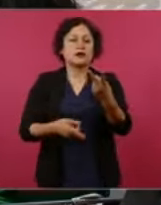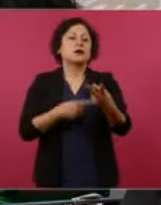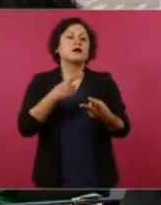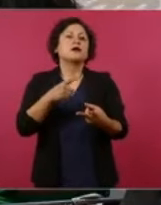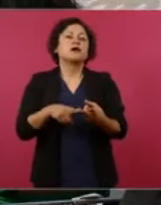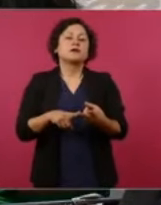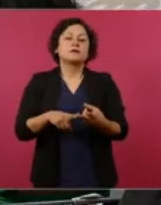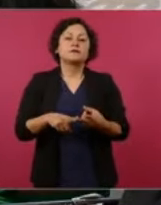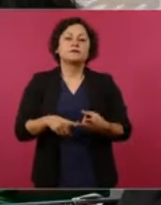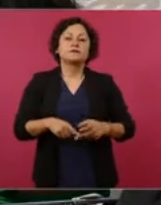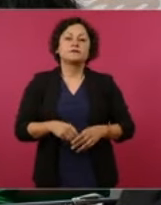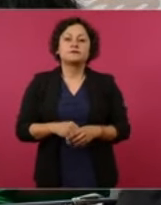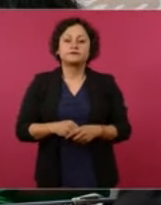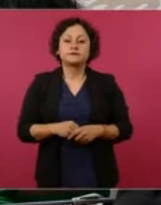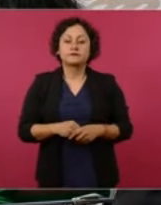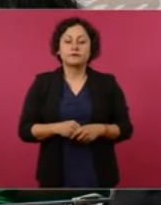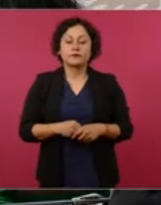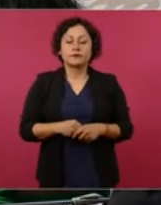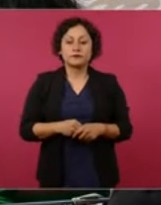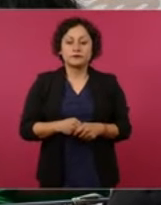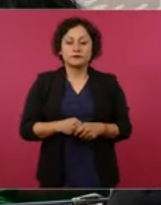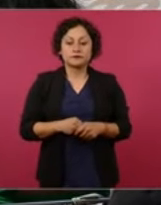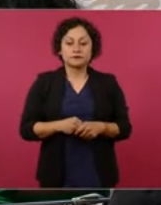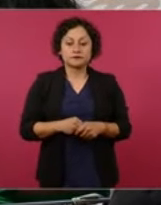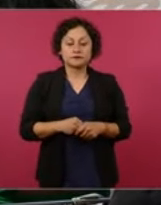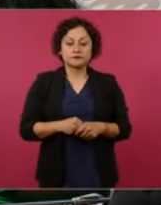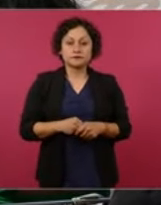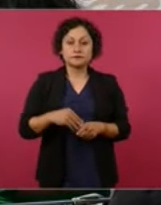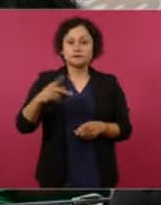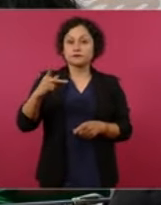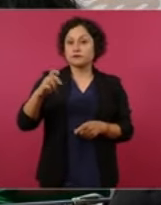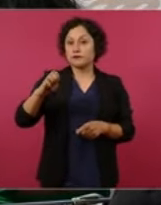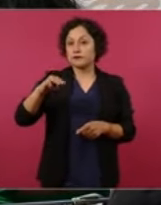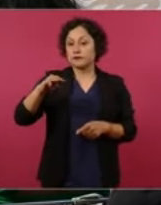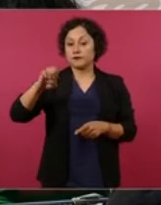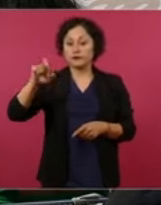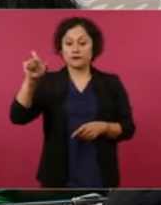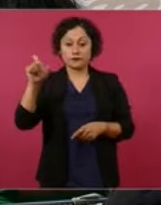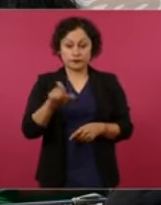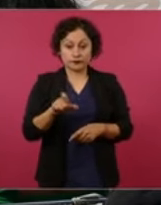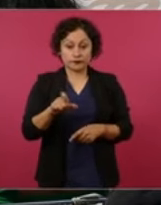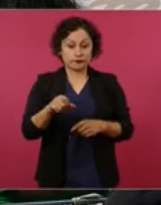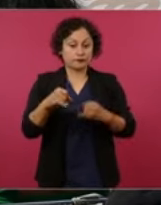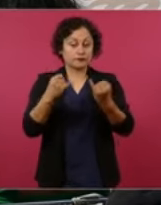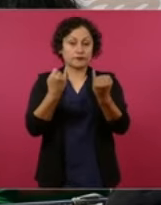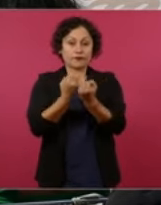Pemex, por ejemplo.